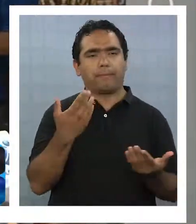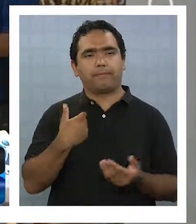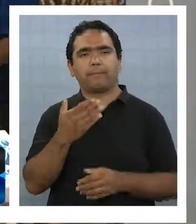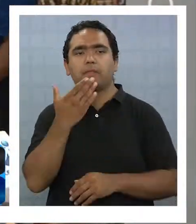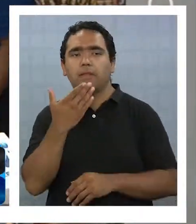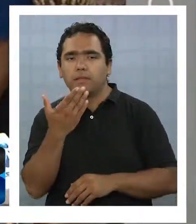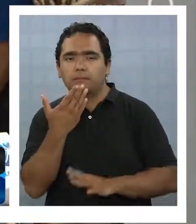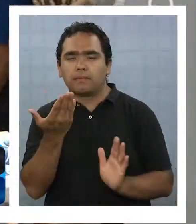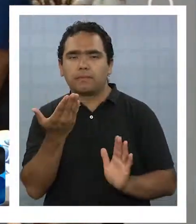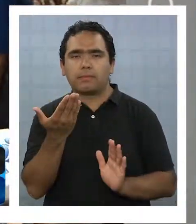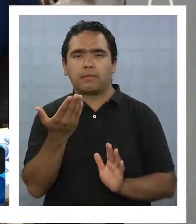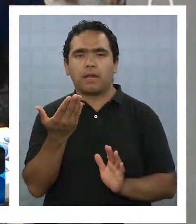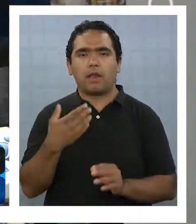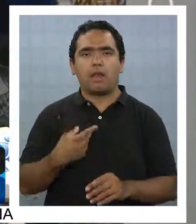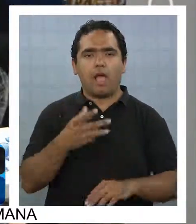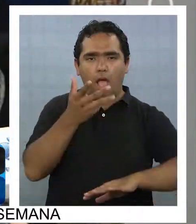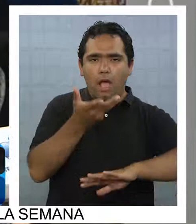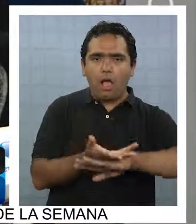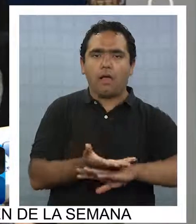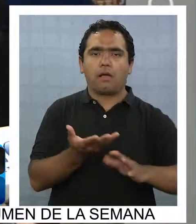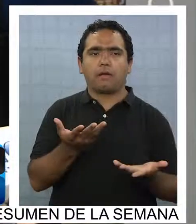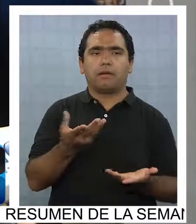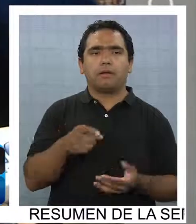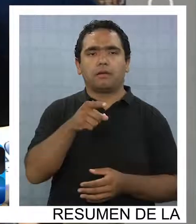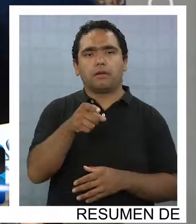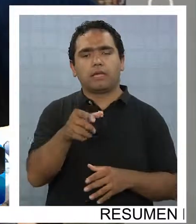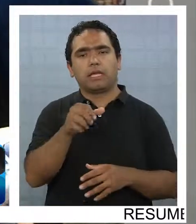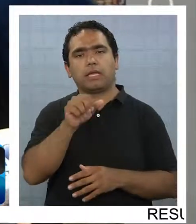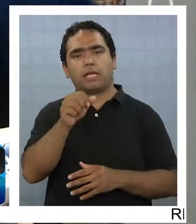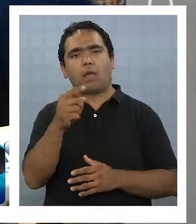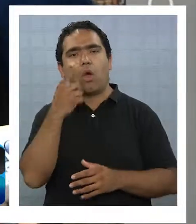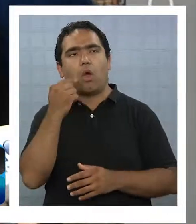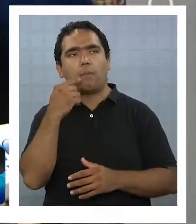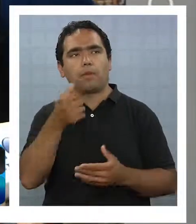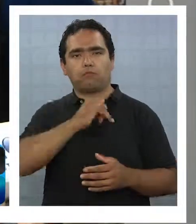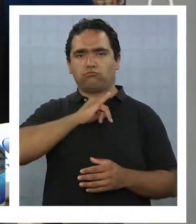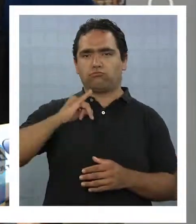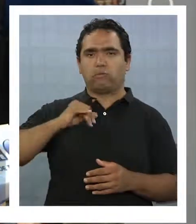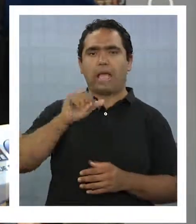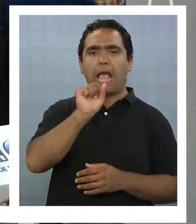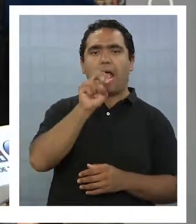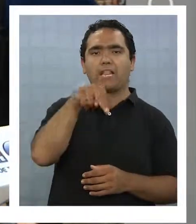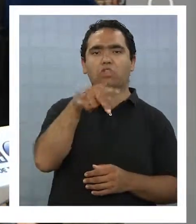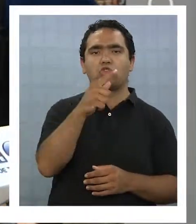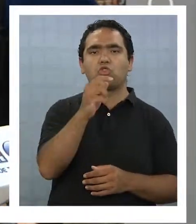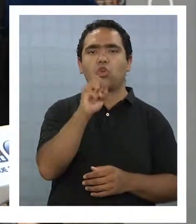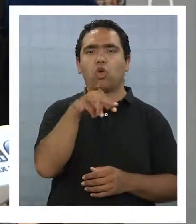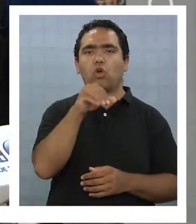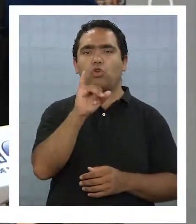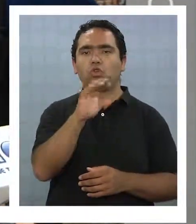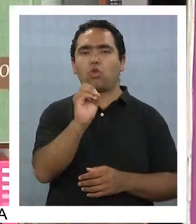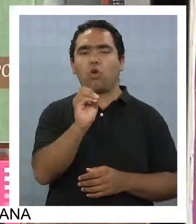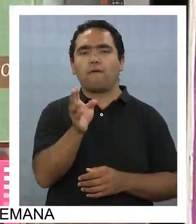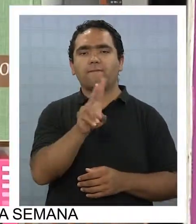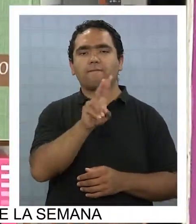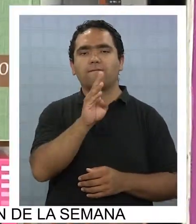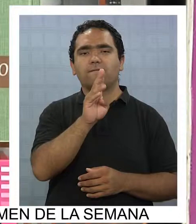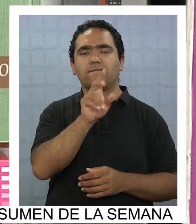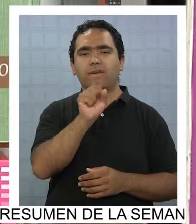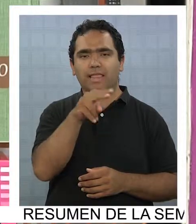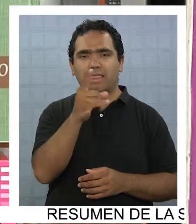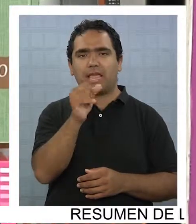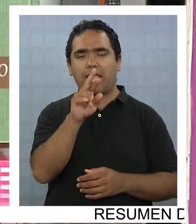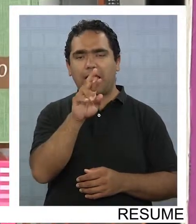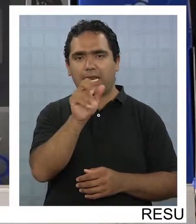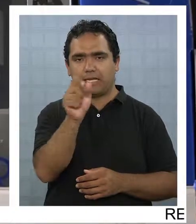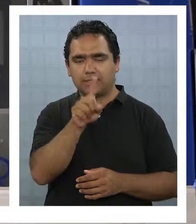de... ...cuánto se llama, de... ...Antonio Banderas... ...el último perfume de la Shakira... ...en